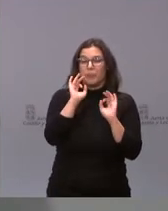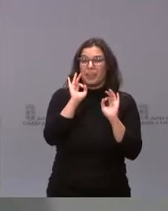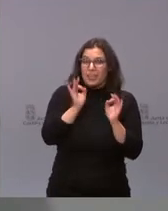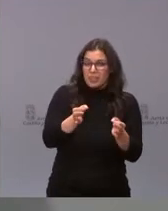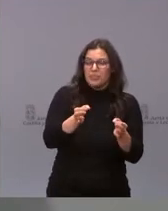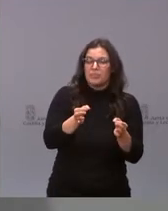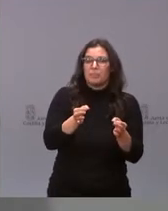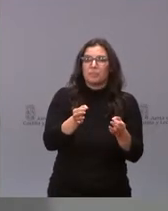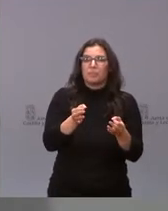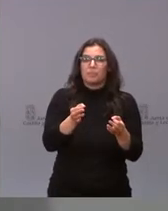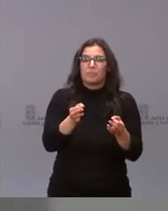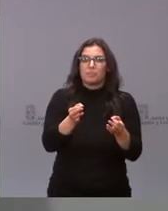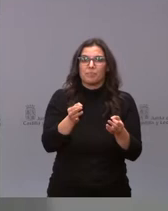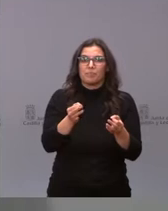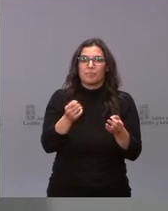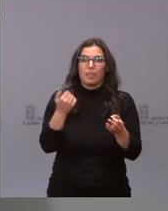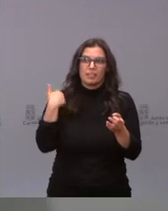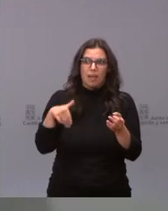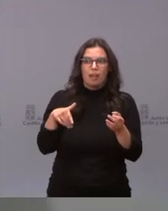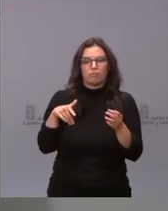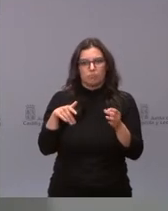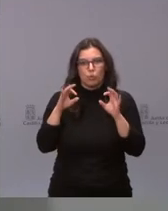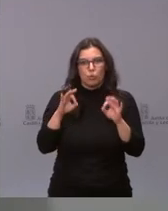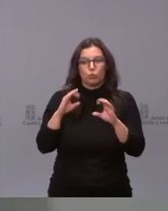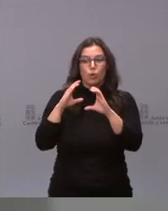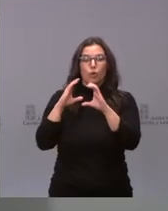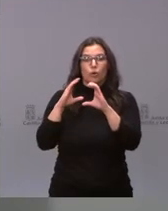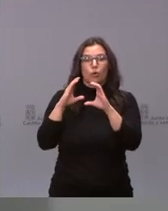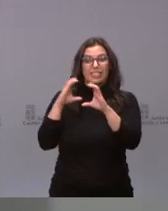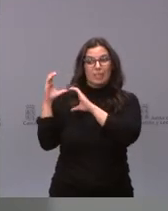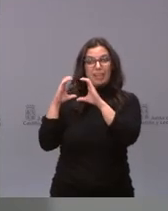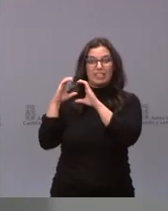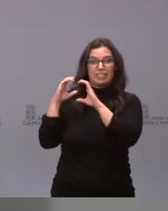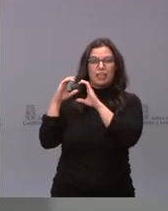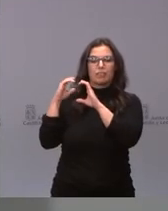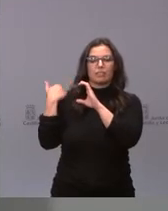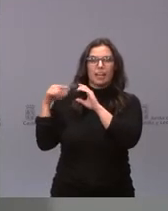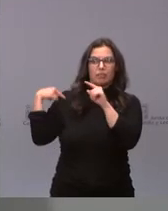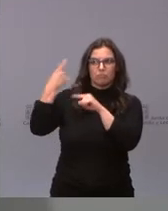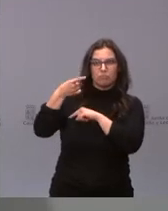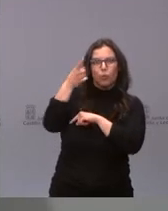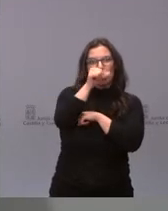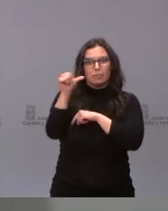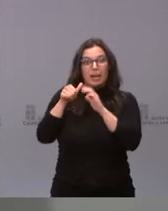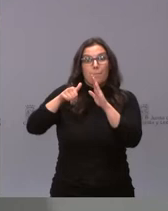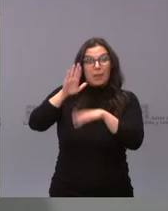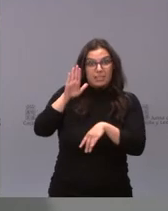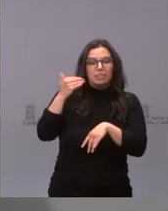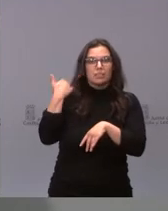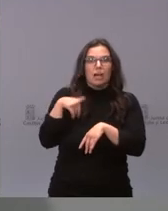que ya pasada ya más de una semana de la finalización de la Semana Santa, el incremento es